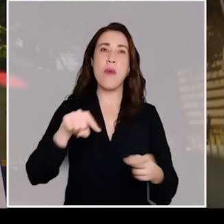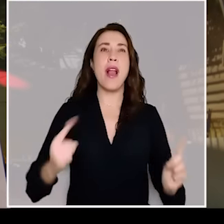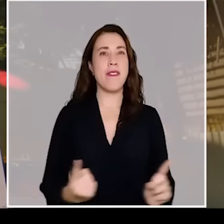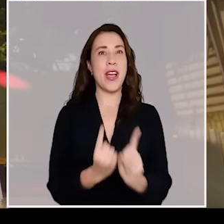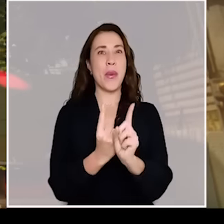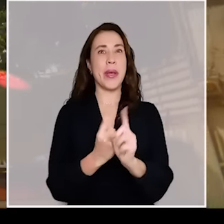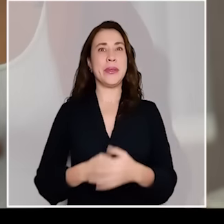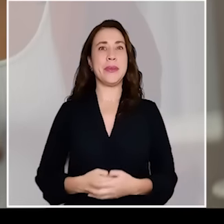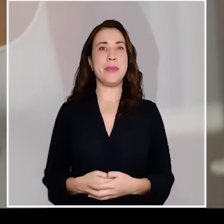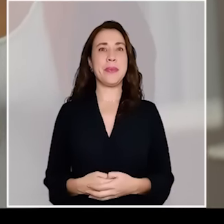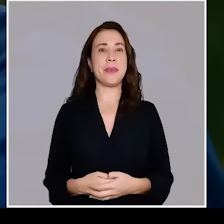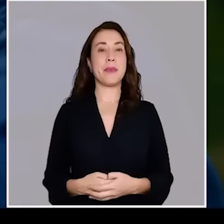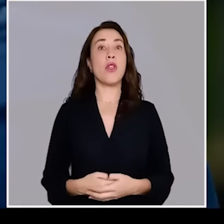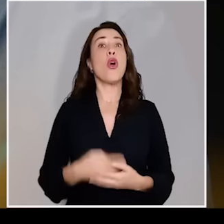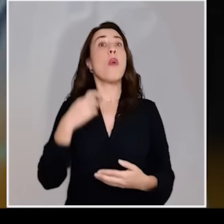reencuentros.